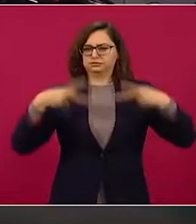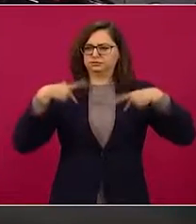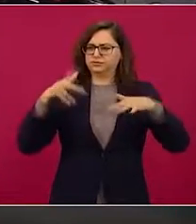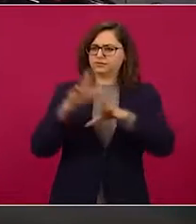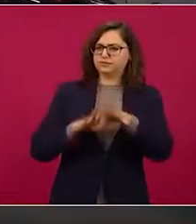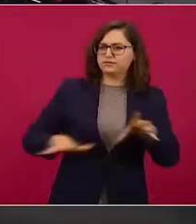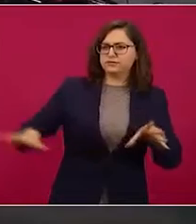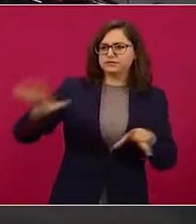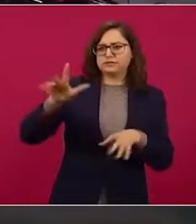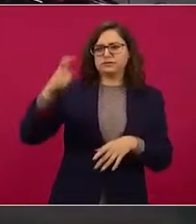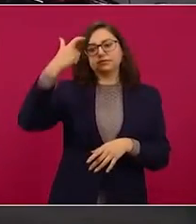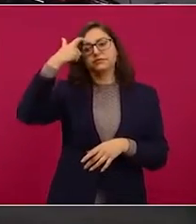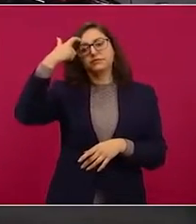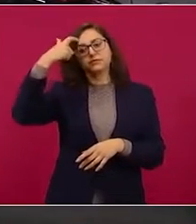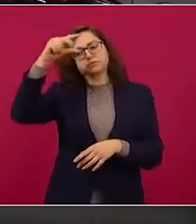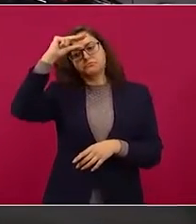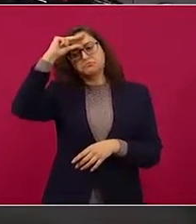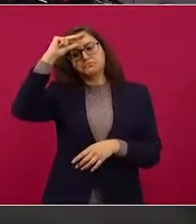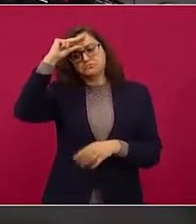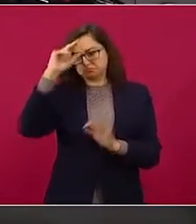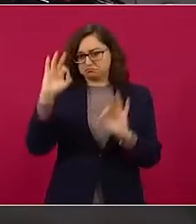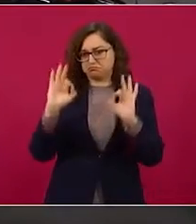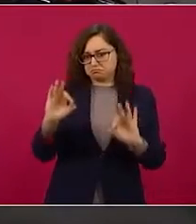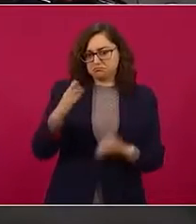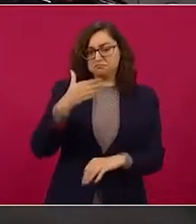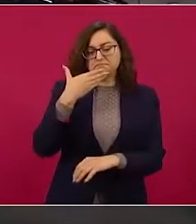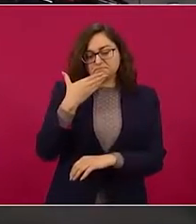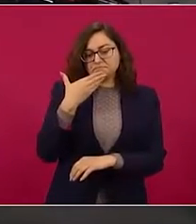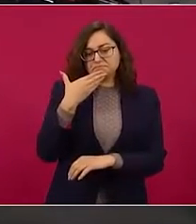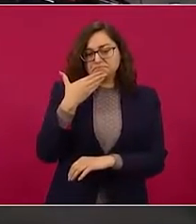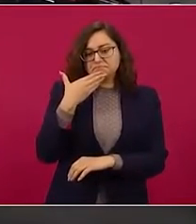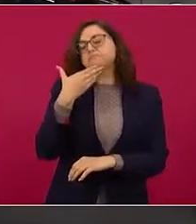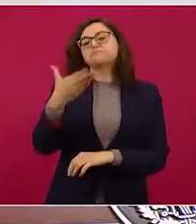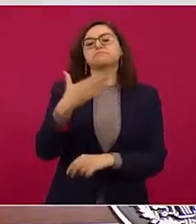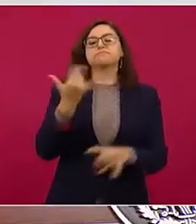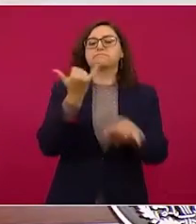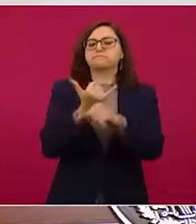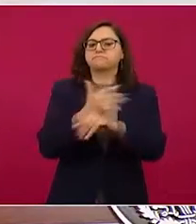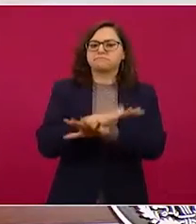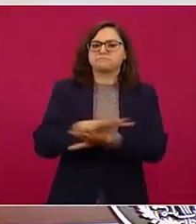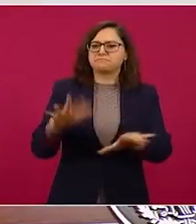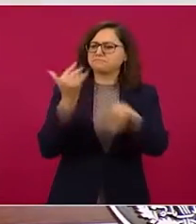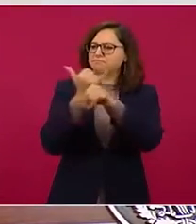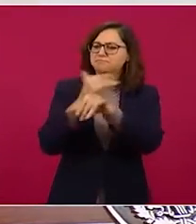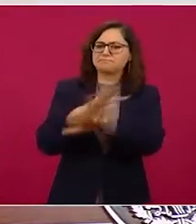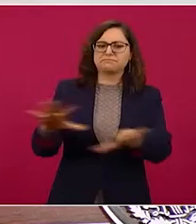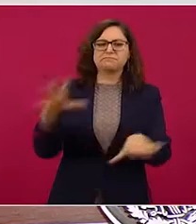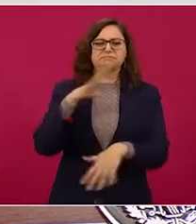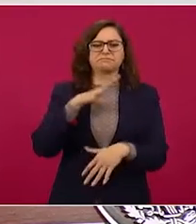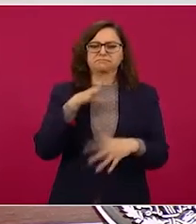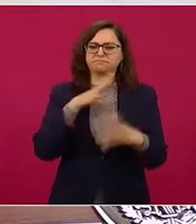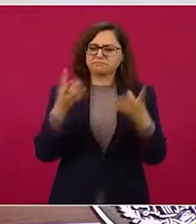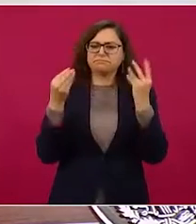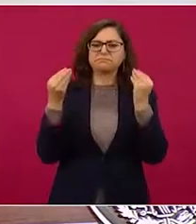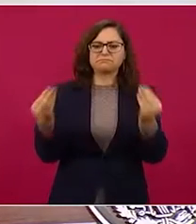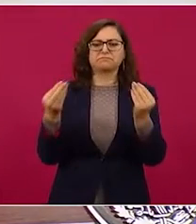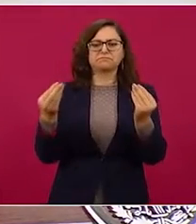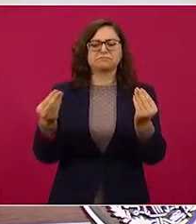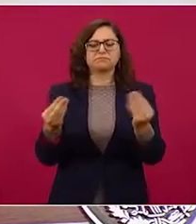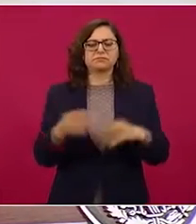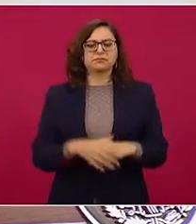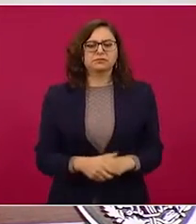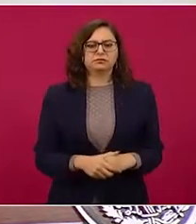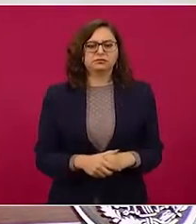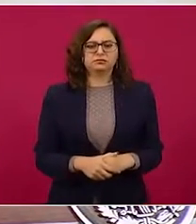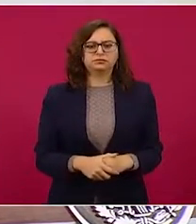inteligente y siempre está informado, y aquí podríamos, así como lo